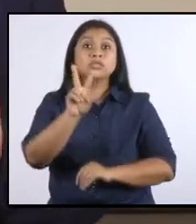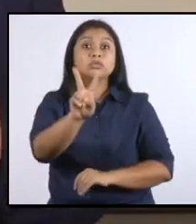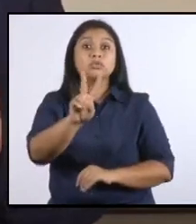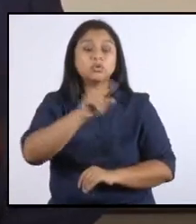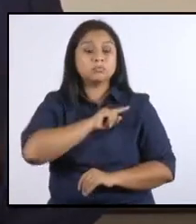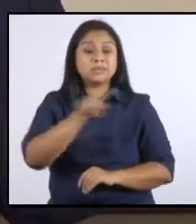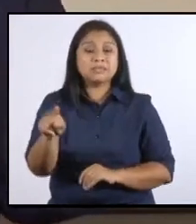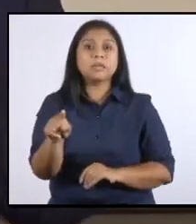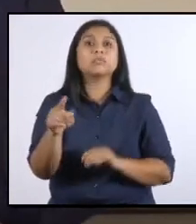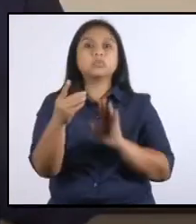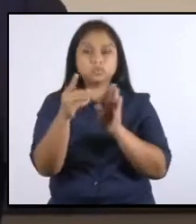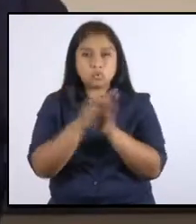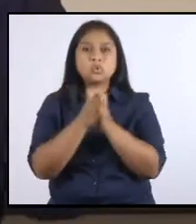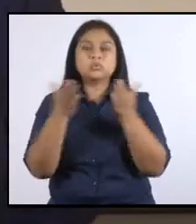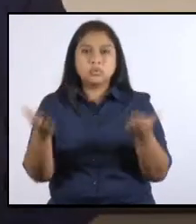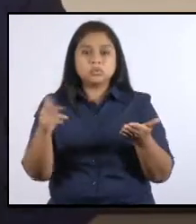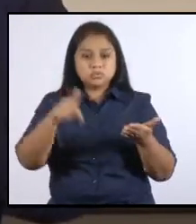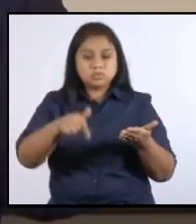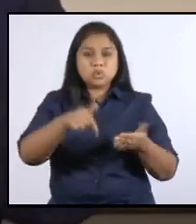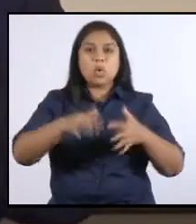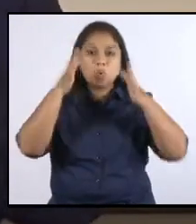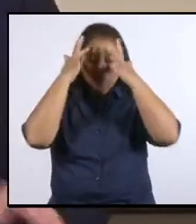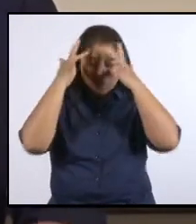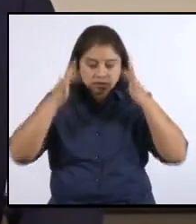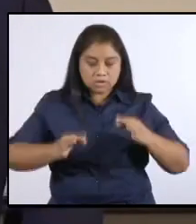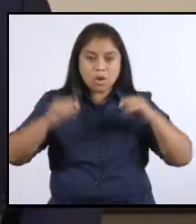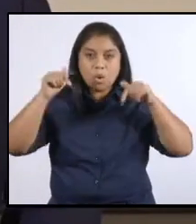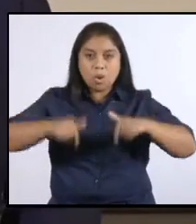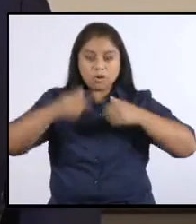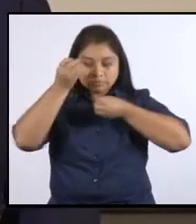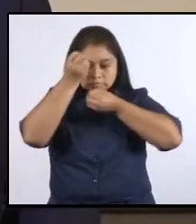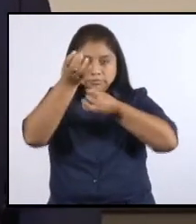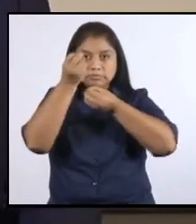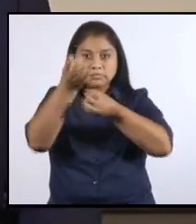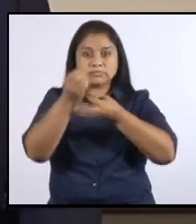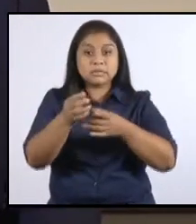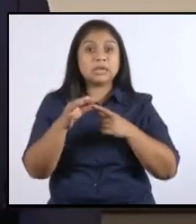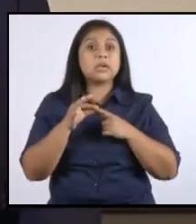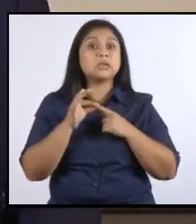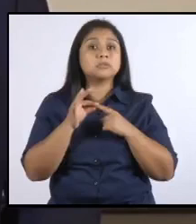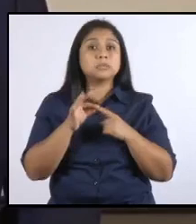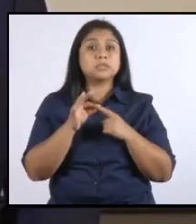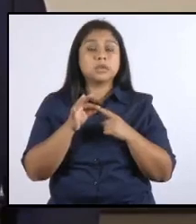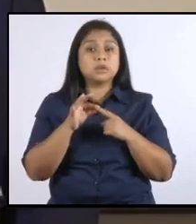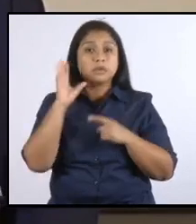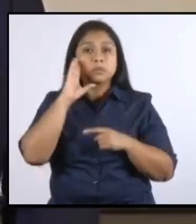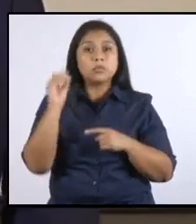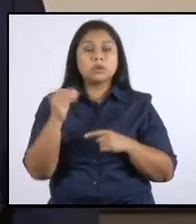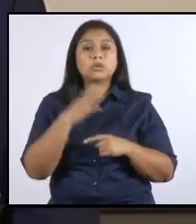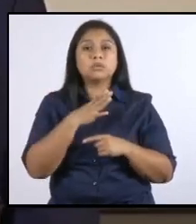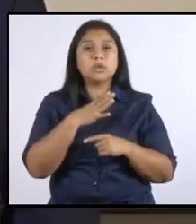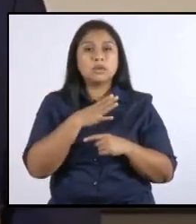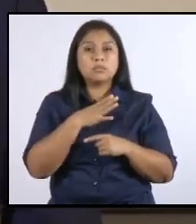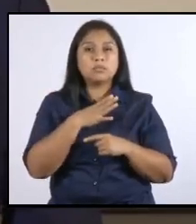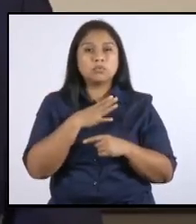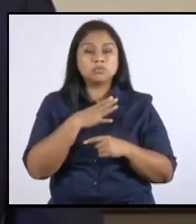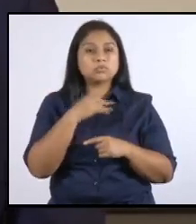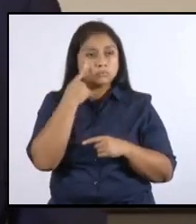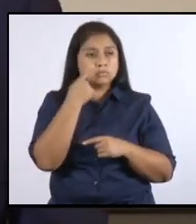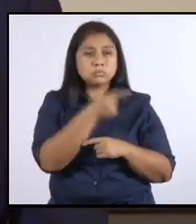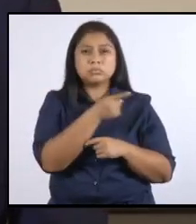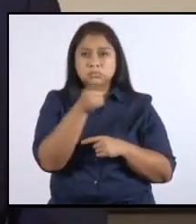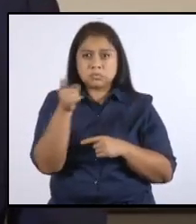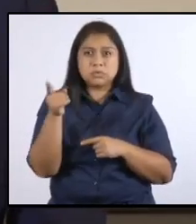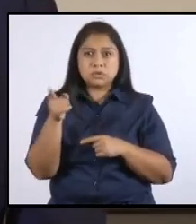los que han inspirado las decisiones que hoy voy a comunicar, en especial porque tenemos plena evidencia